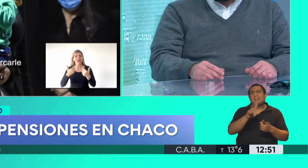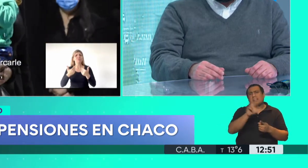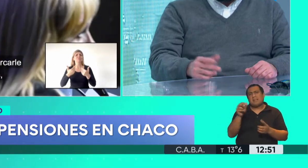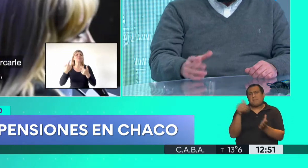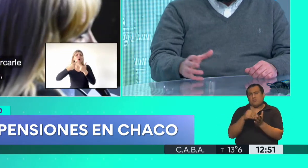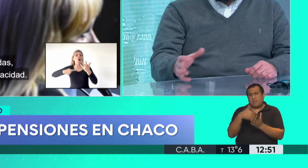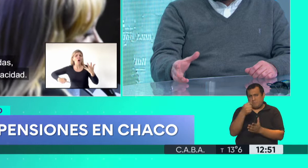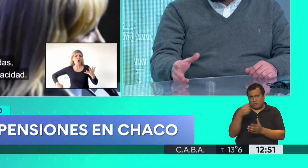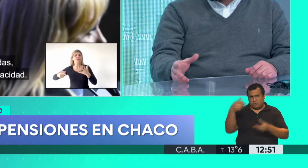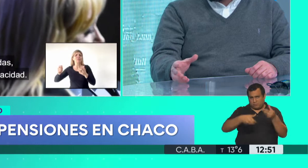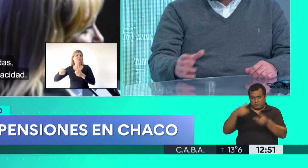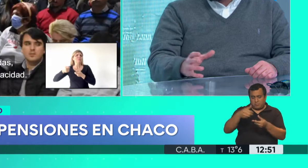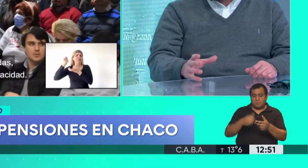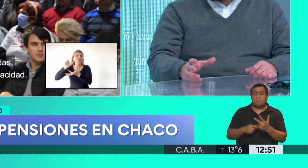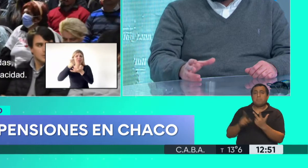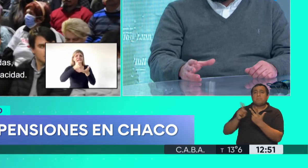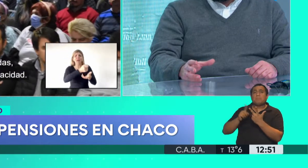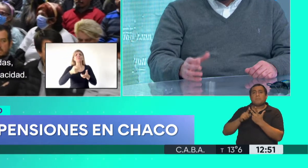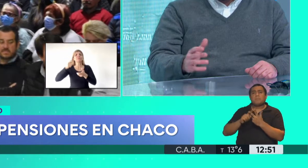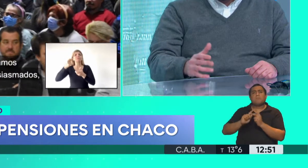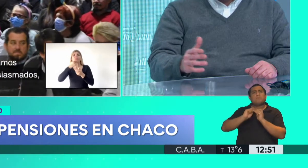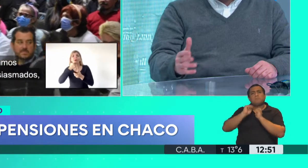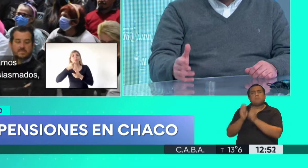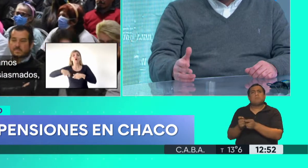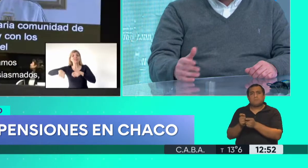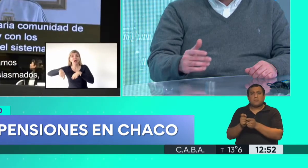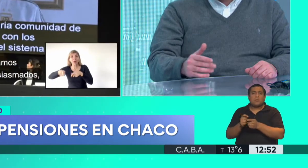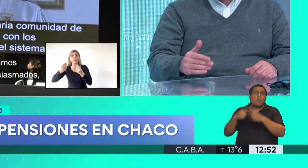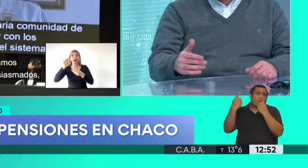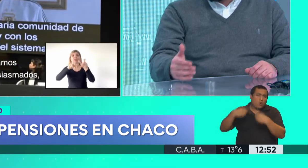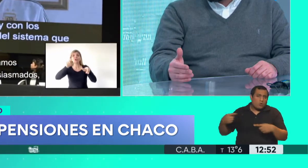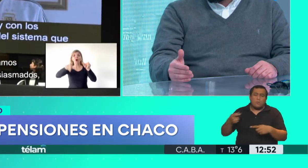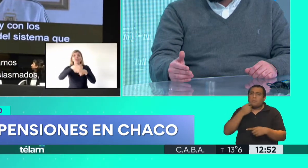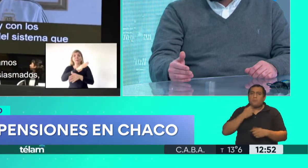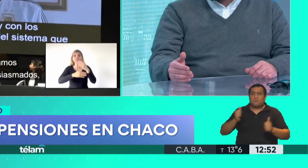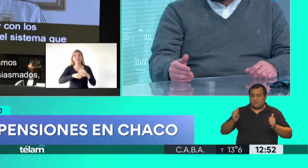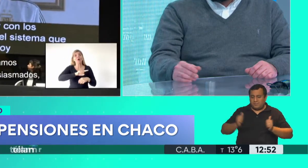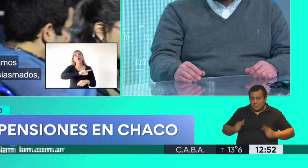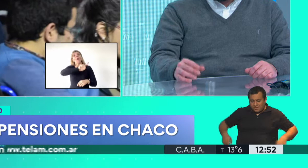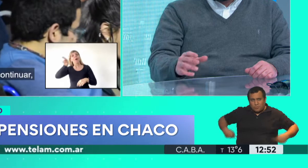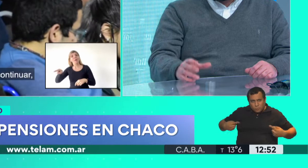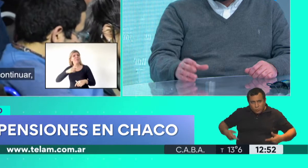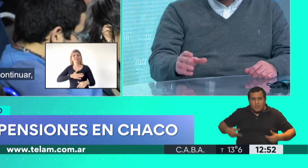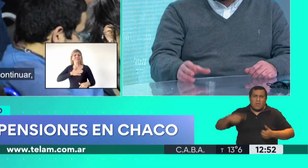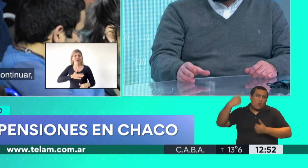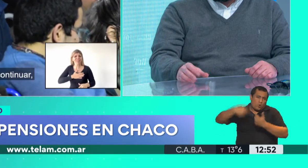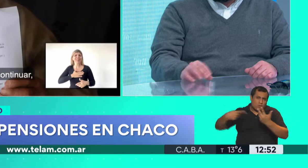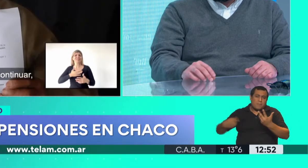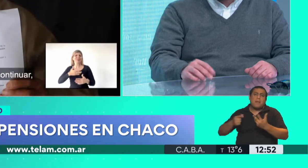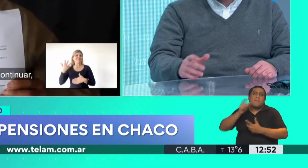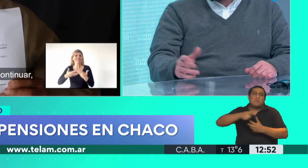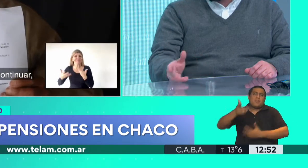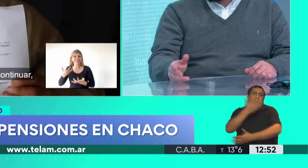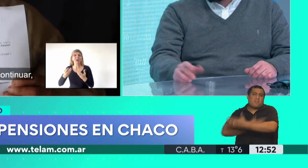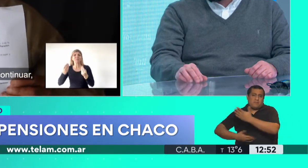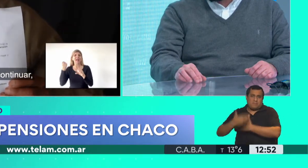pesos. Y un tercer eje que es la entrega de elementos ortopédicos como sillas de ruedas de alta complejidad para personas con discapacidad